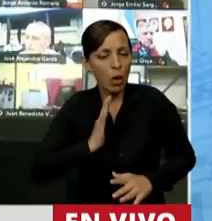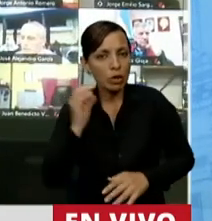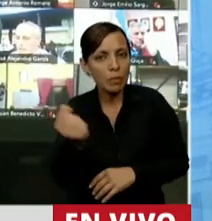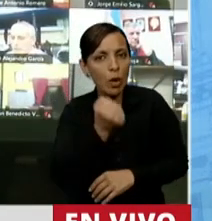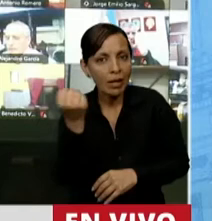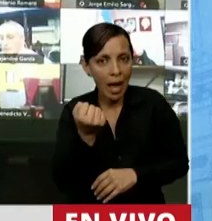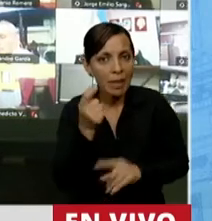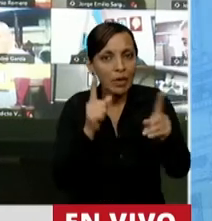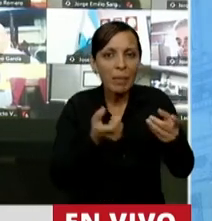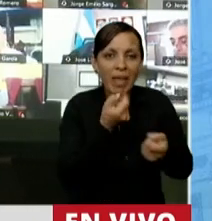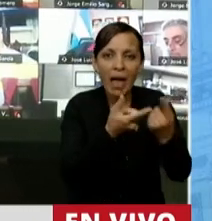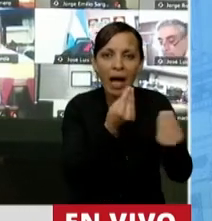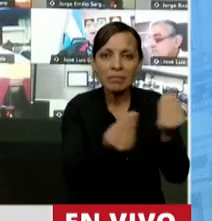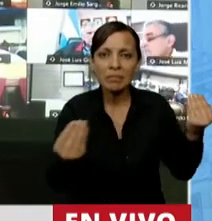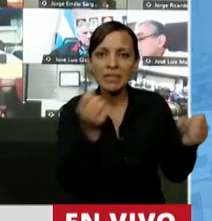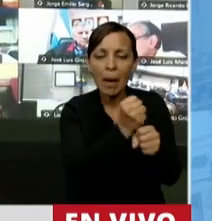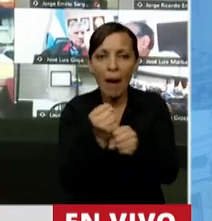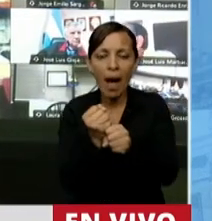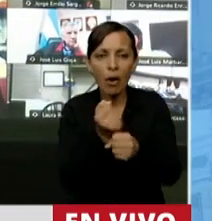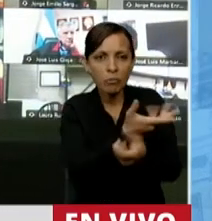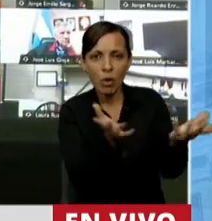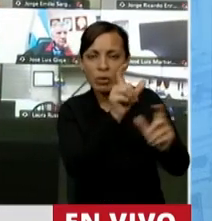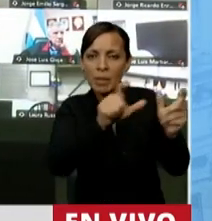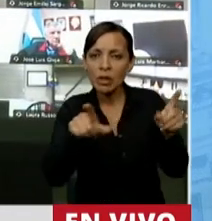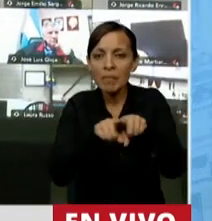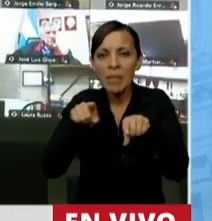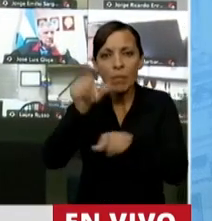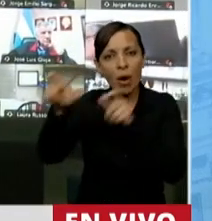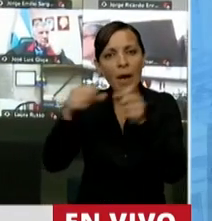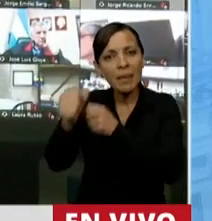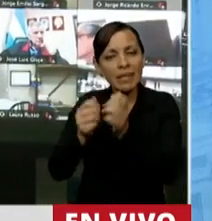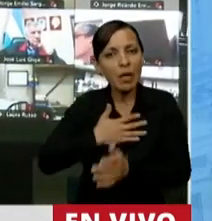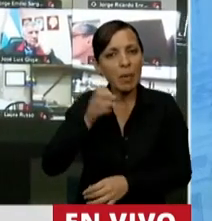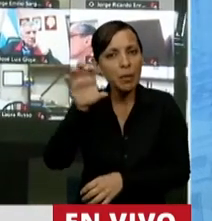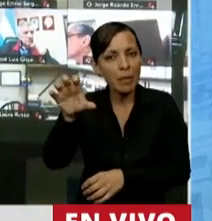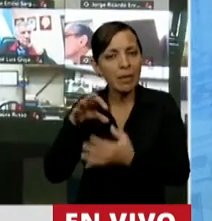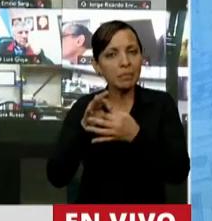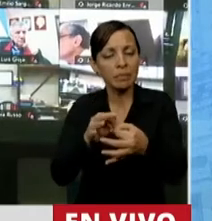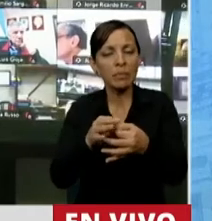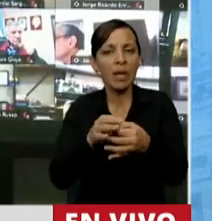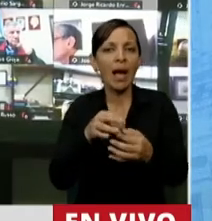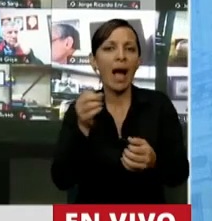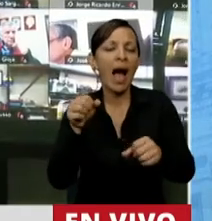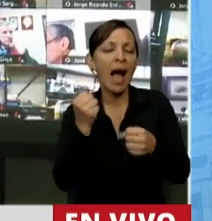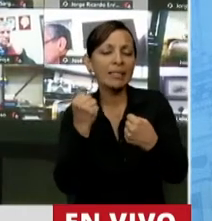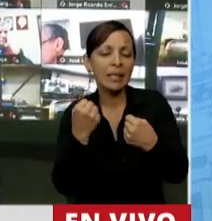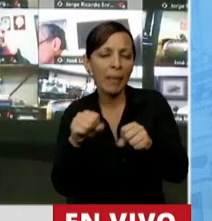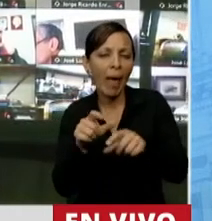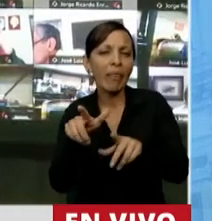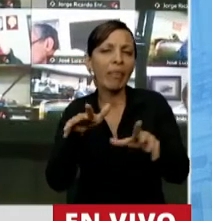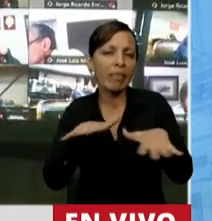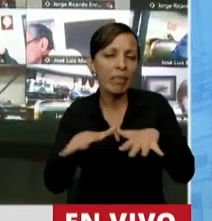sí, y dan trabajo a muchos, como muchos empresarios de mi provincia, vinculados al activero carburíferas, que tienen